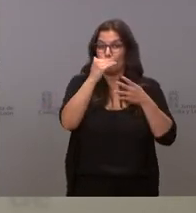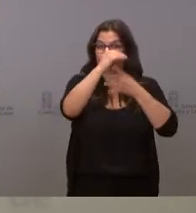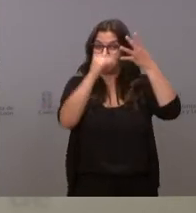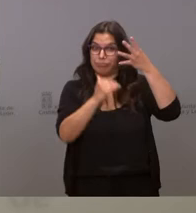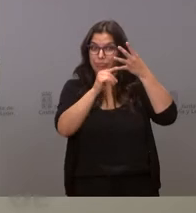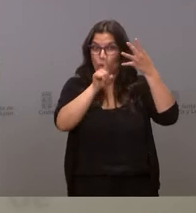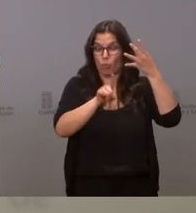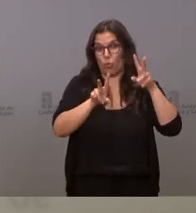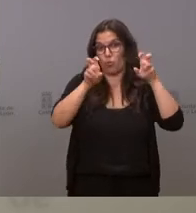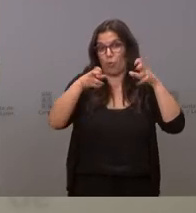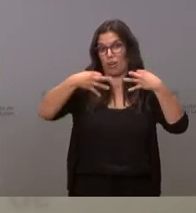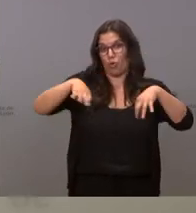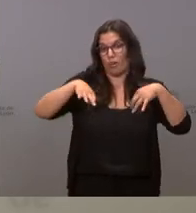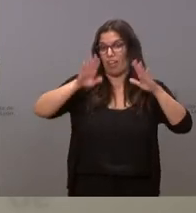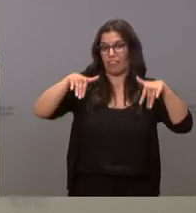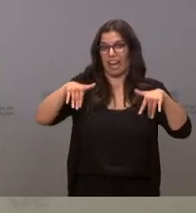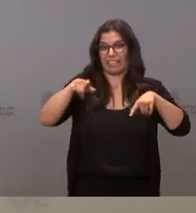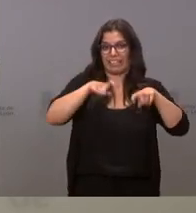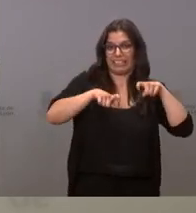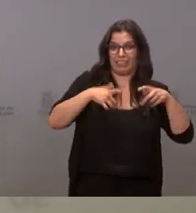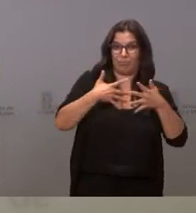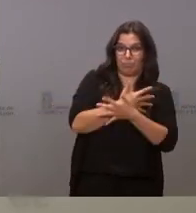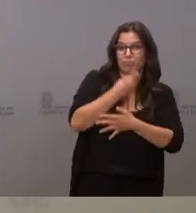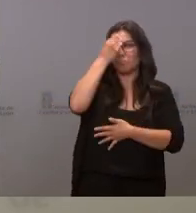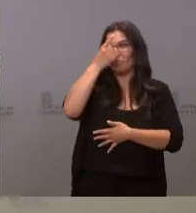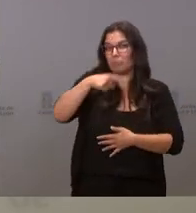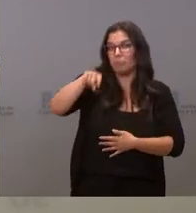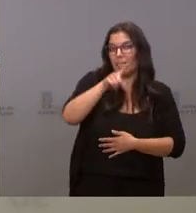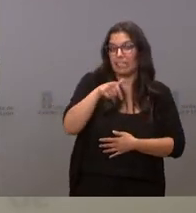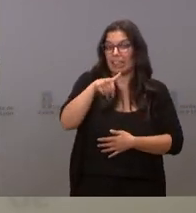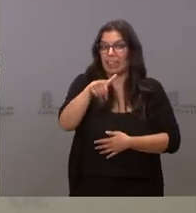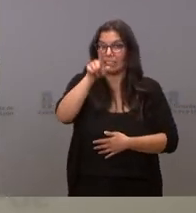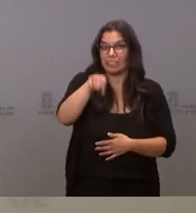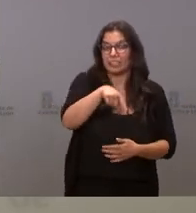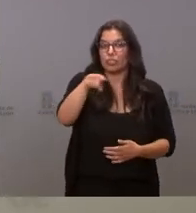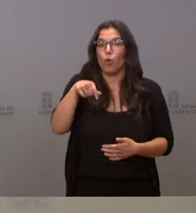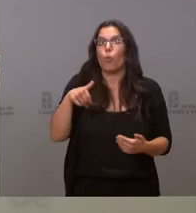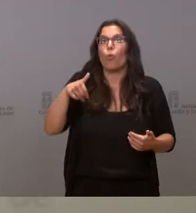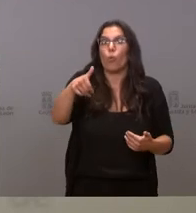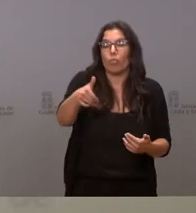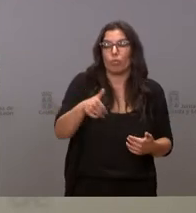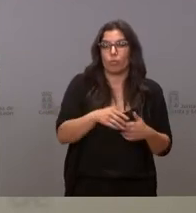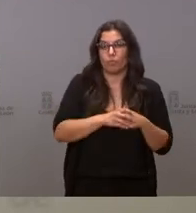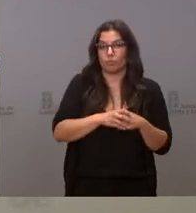parece que se está frustrando un poco. No sé cómo lo ve, panorama, si está más cerca, cuándo podría ser.